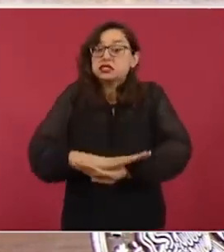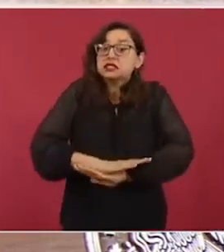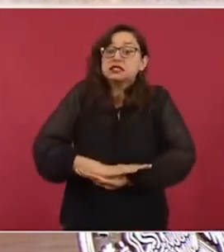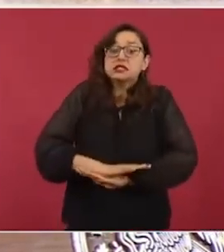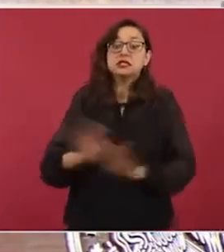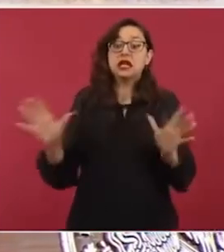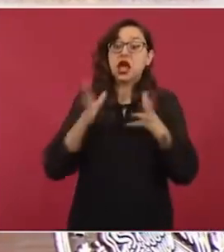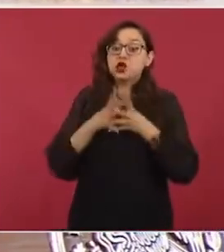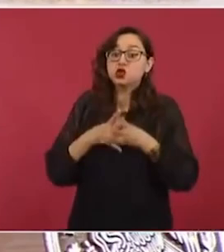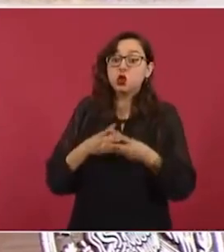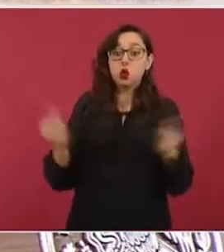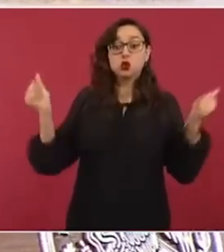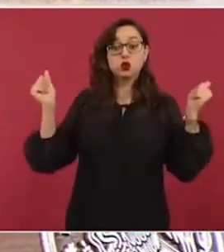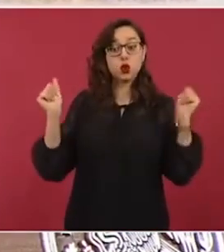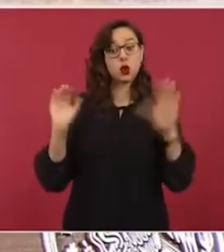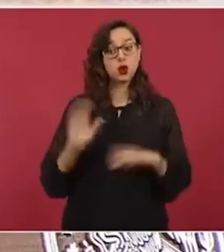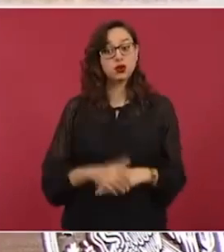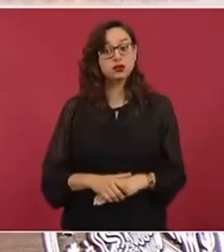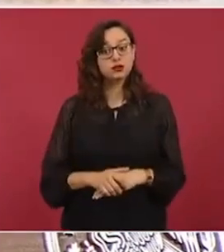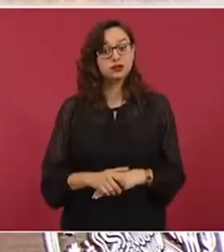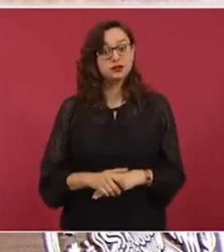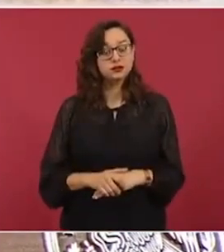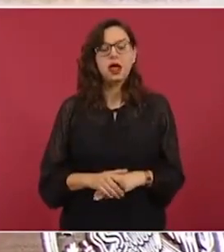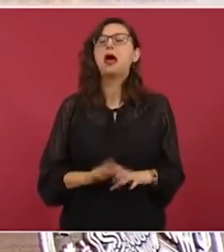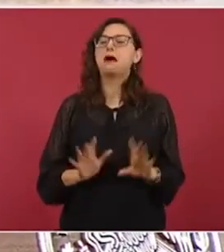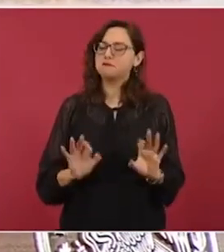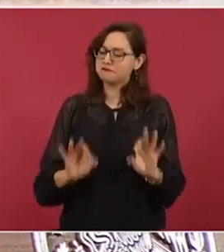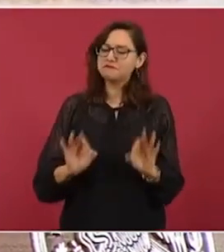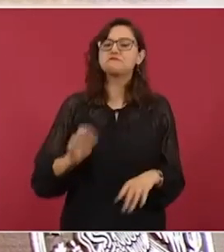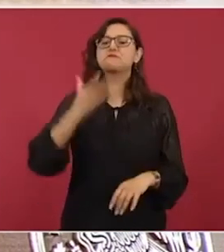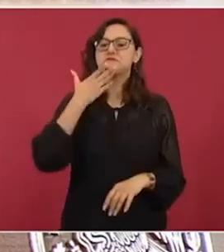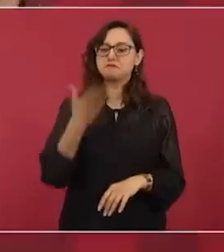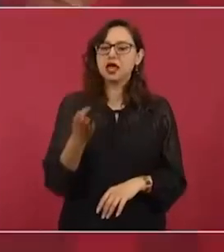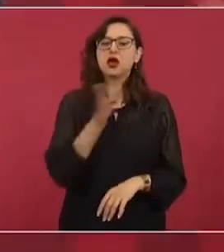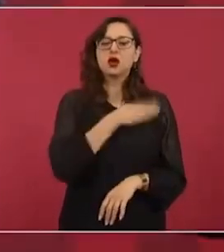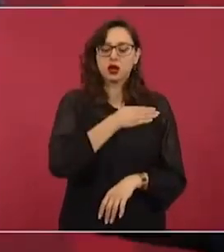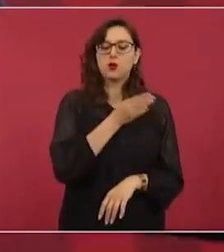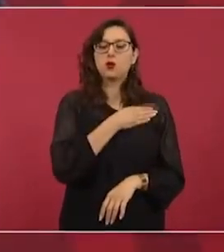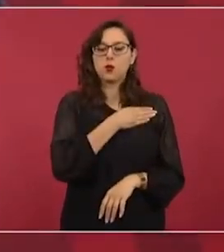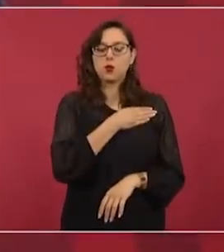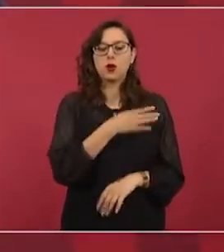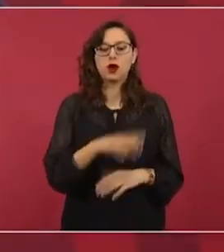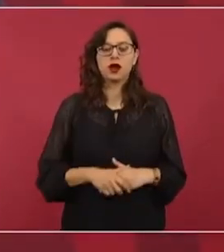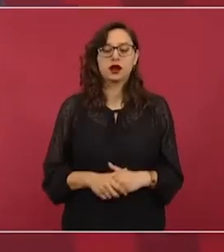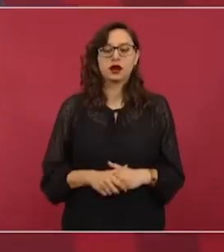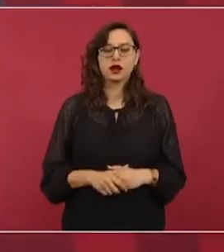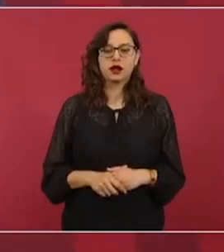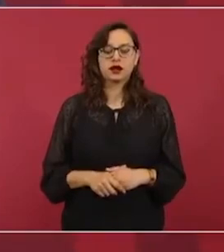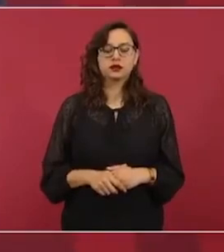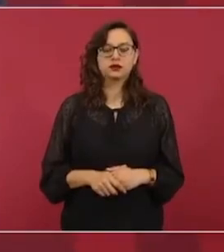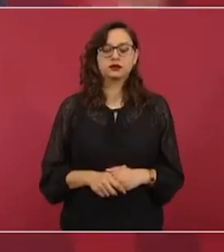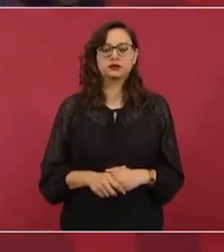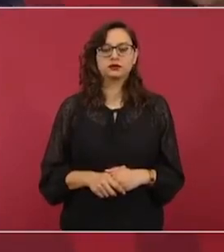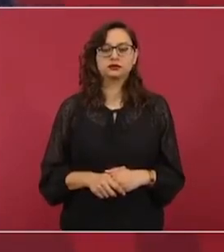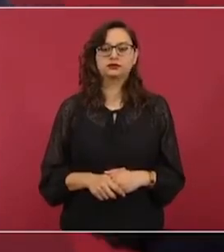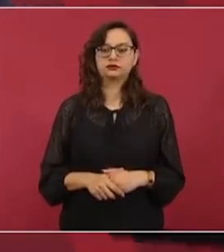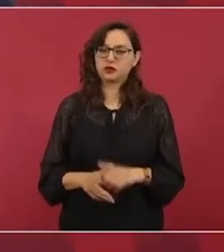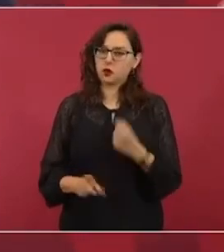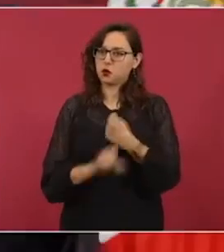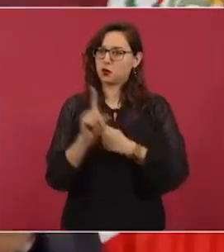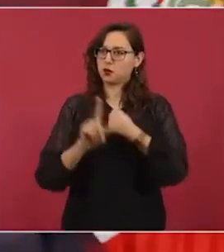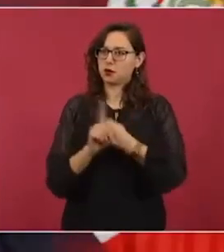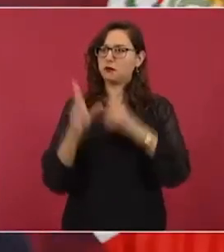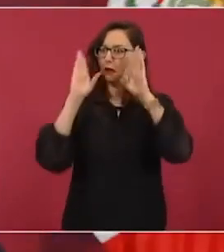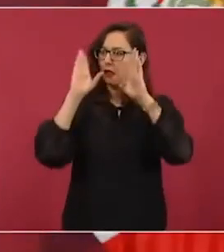Pero qué bien que se acaben los